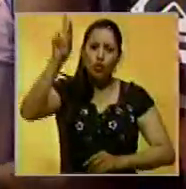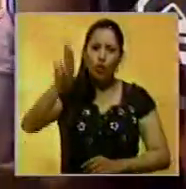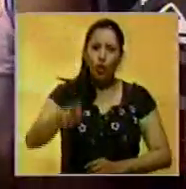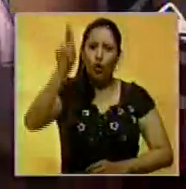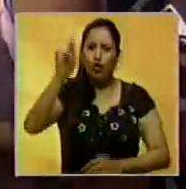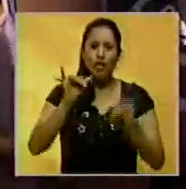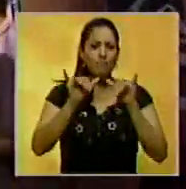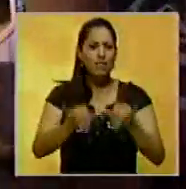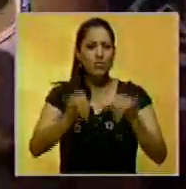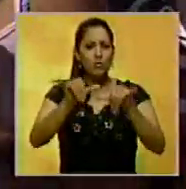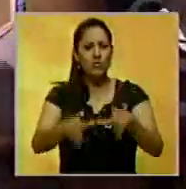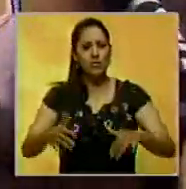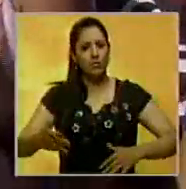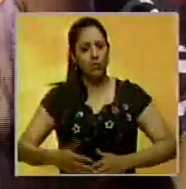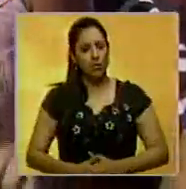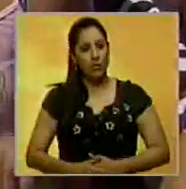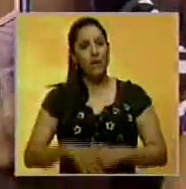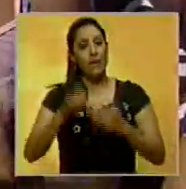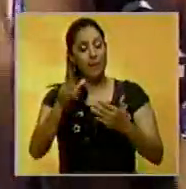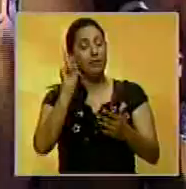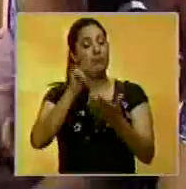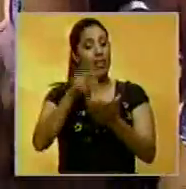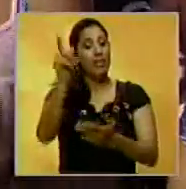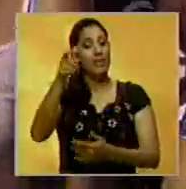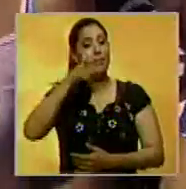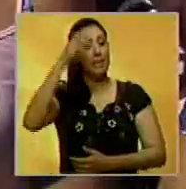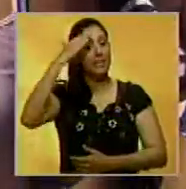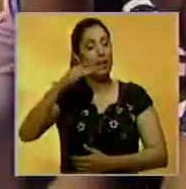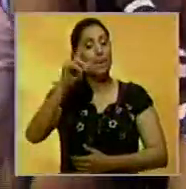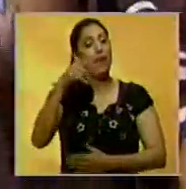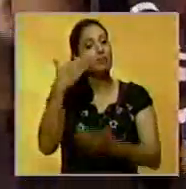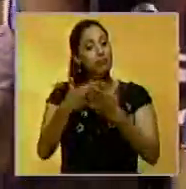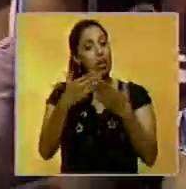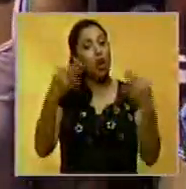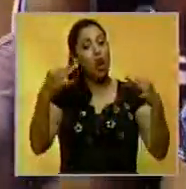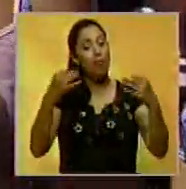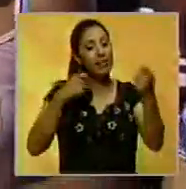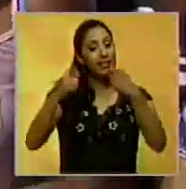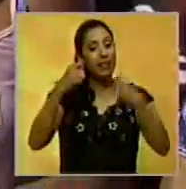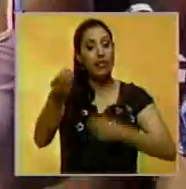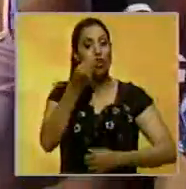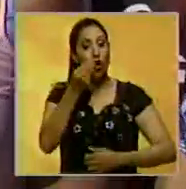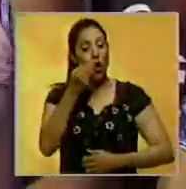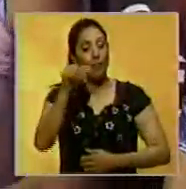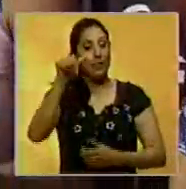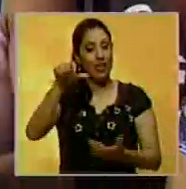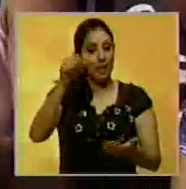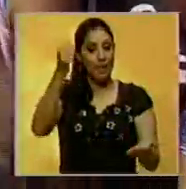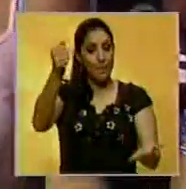días esto. Exigieron la presencia de la Guardia Nacional para que se normalice la distribución de alimentos en el Mercal.